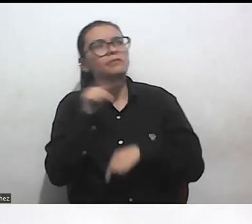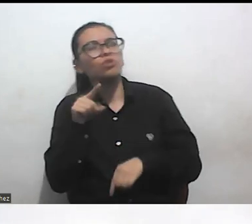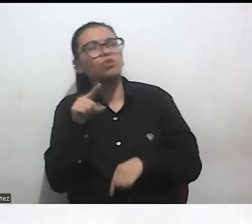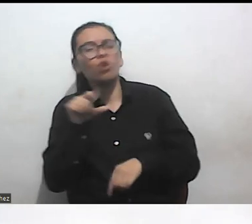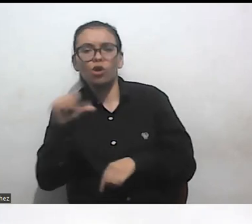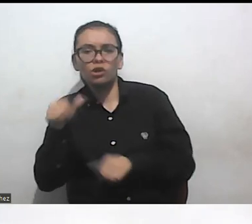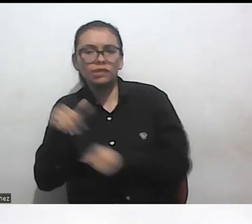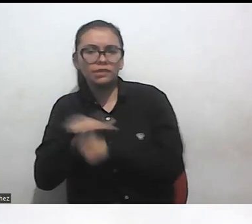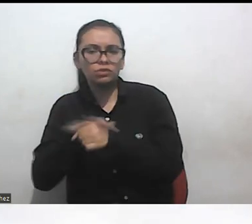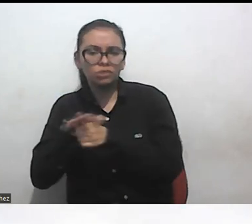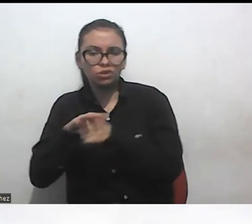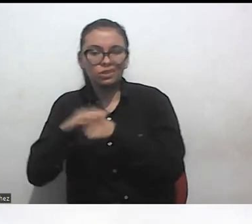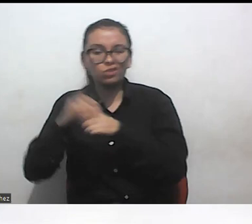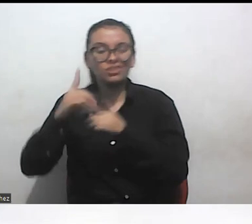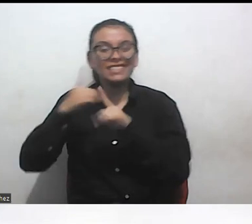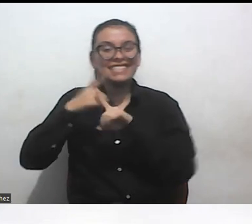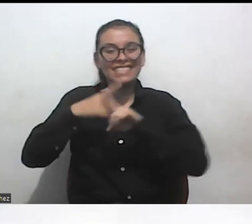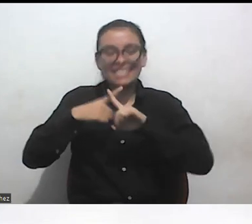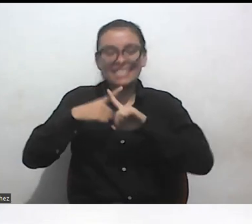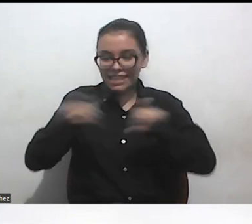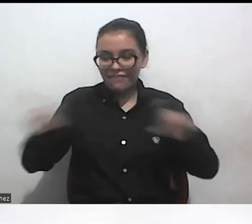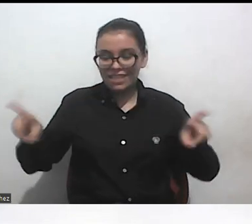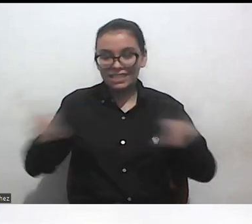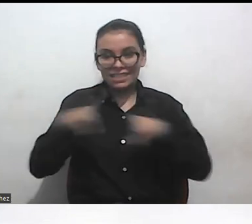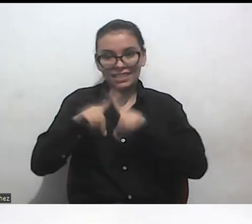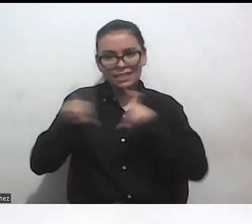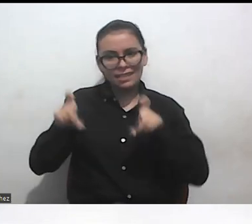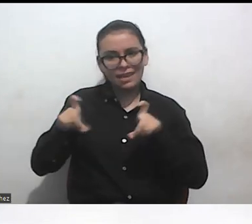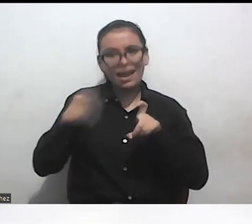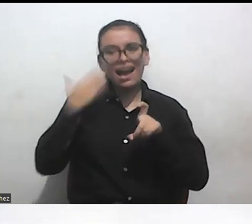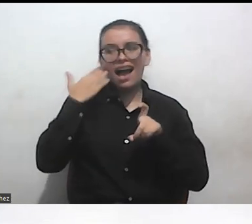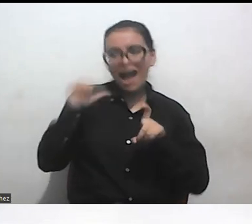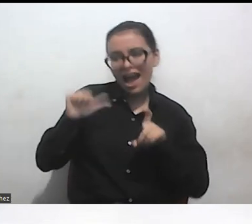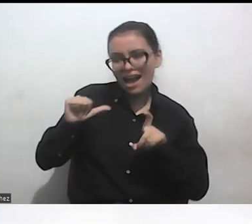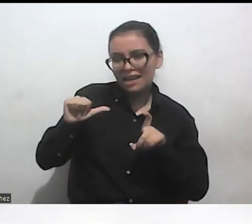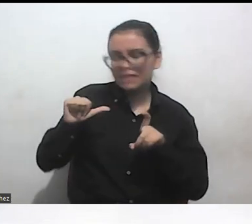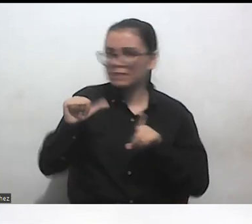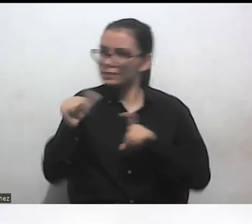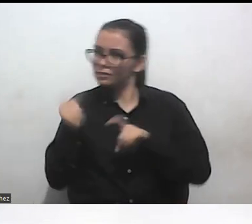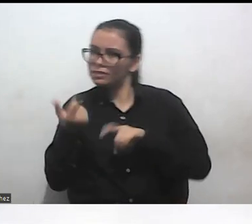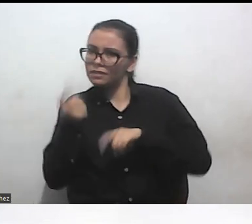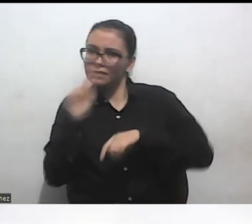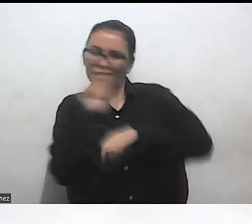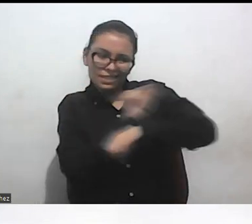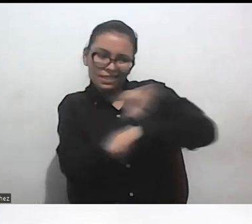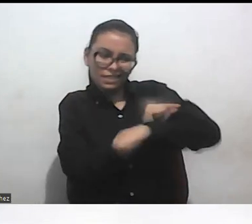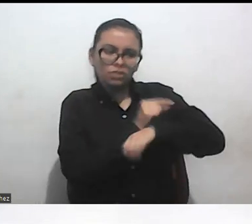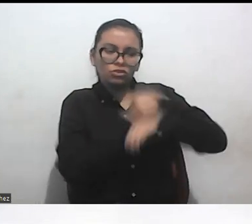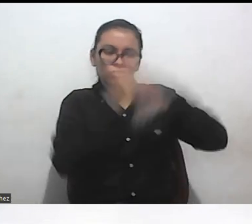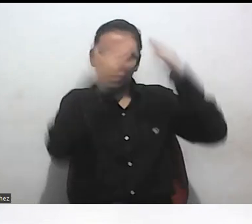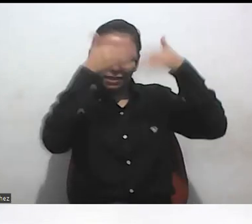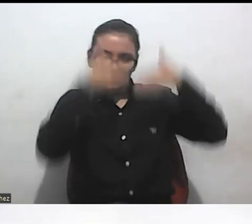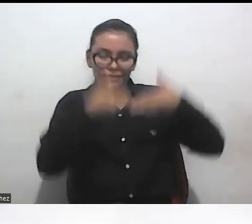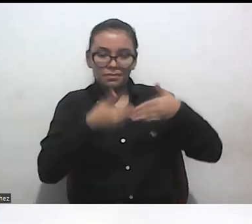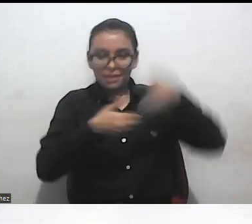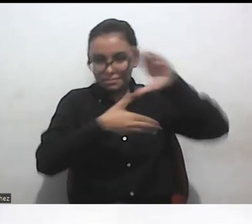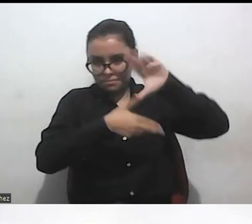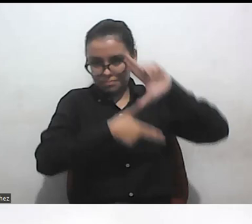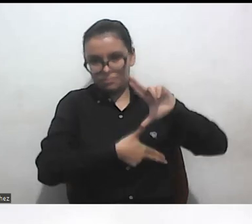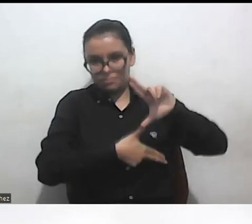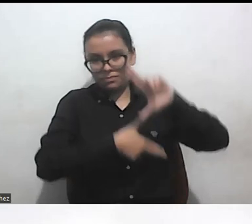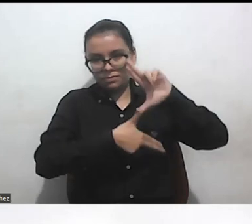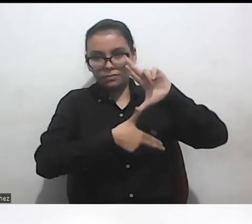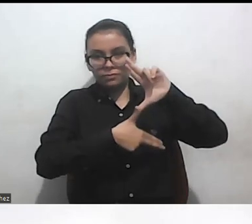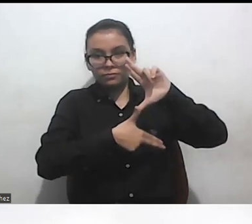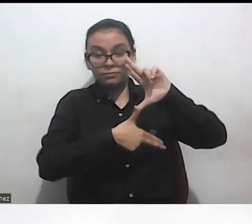diversidad desde los estudios feministas y los estudios críticos de discapacidad latinoamericanos. Entonces, la segunda